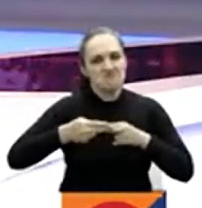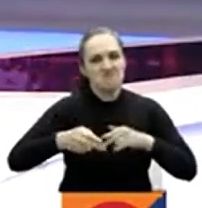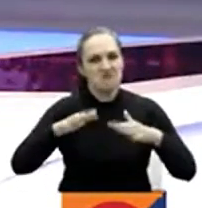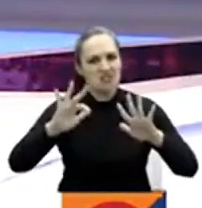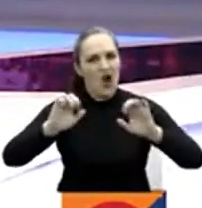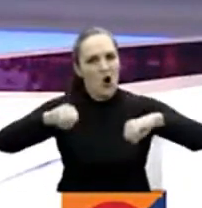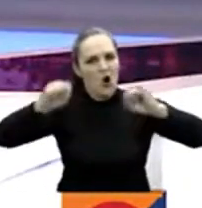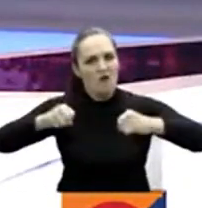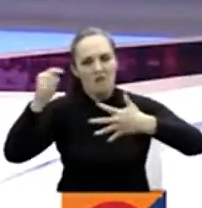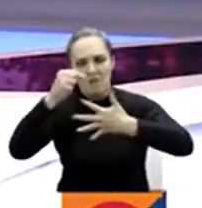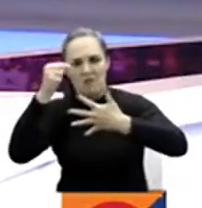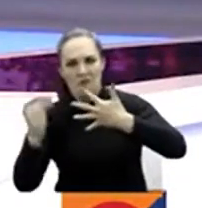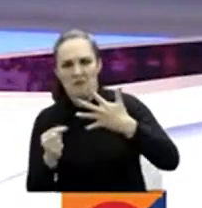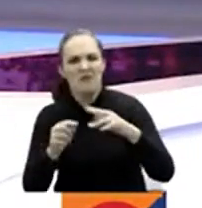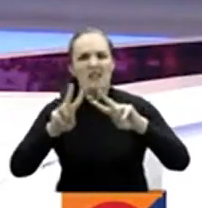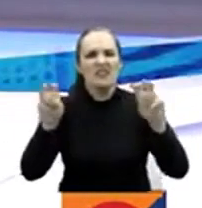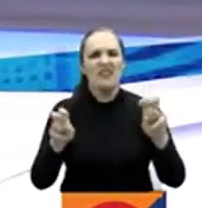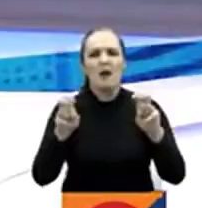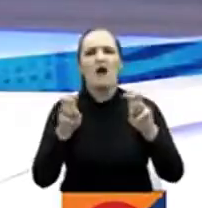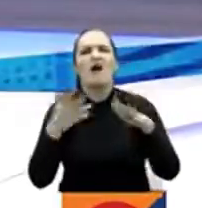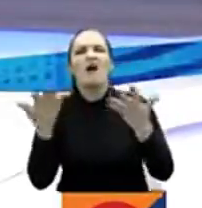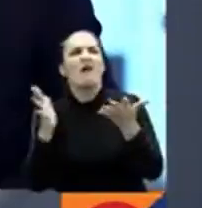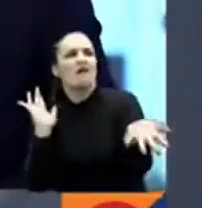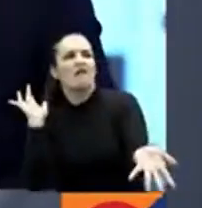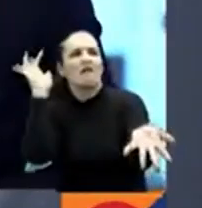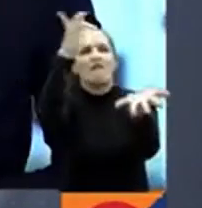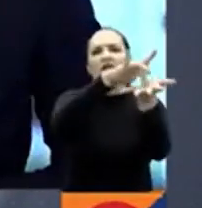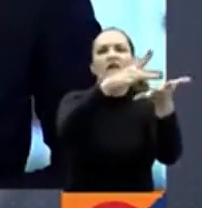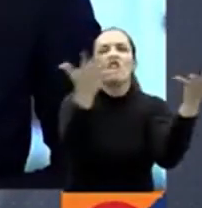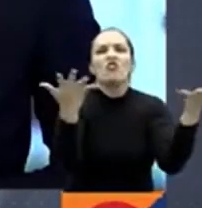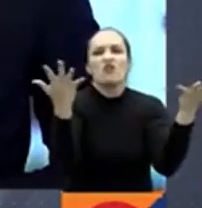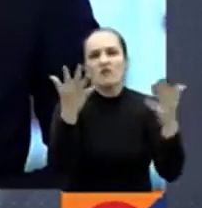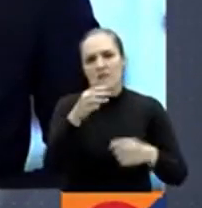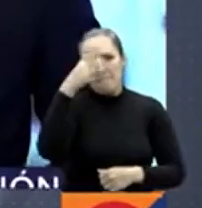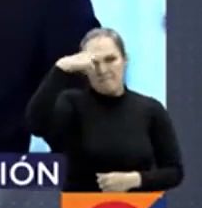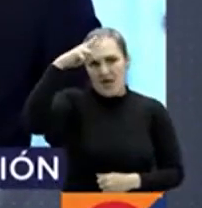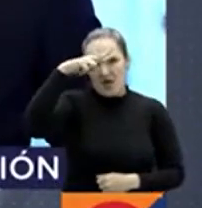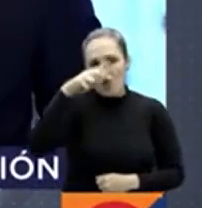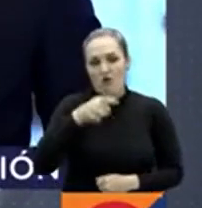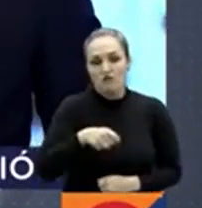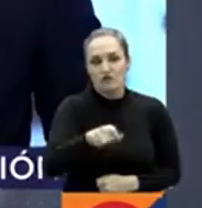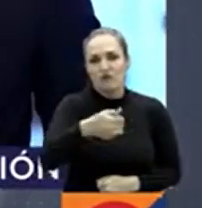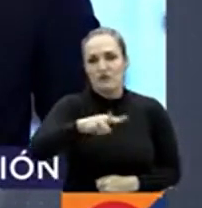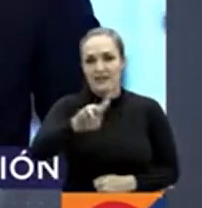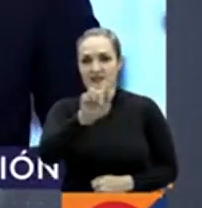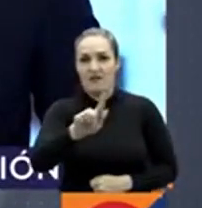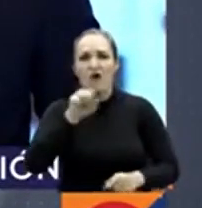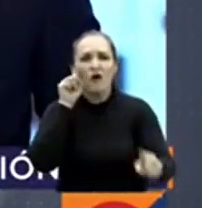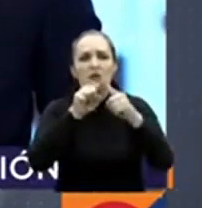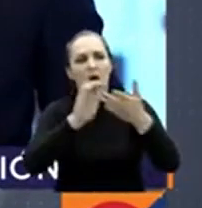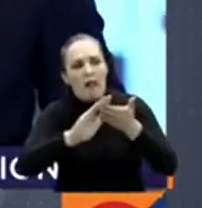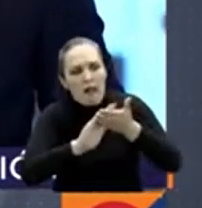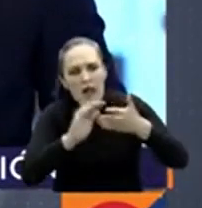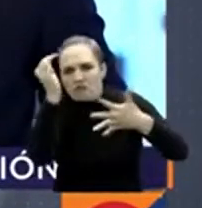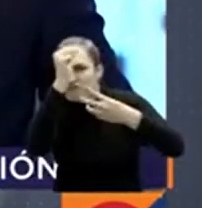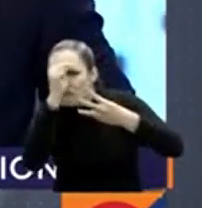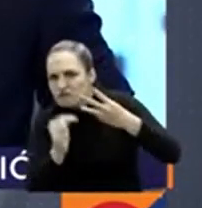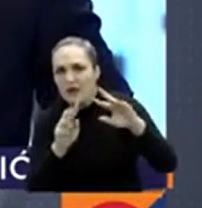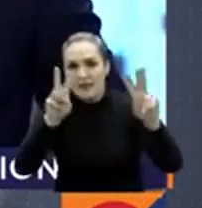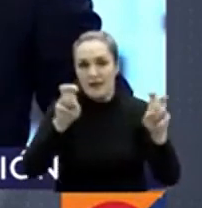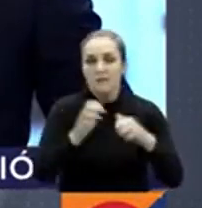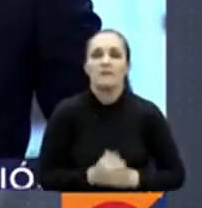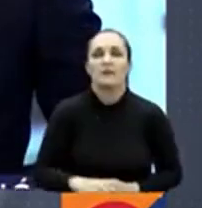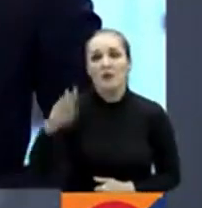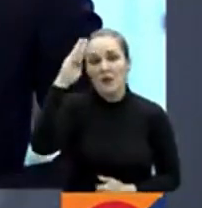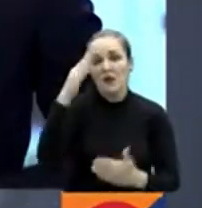13 de febrero en México. Como lo anticipó hace unos días RTBC Noticias. John López, buenas noches. ¿Usted con más detalles? Hola, Carlos.